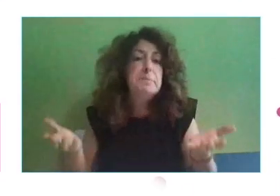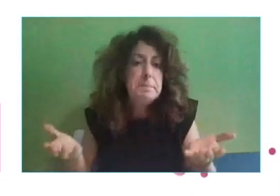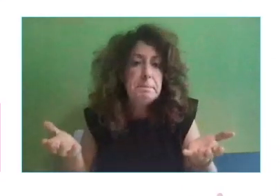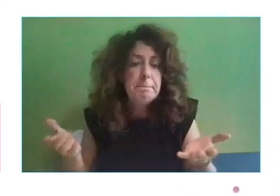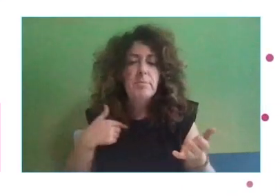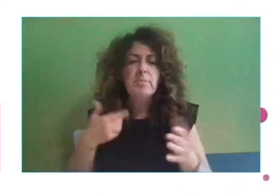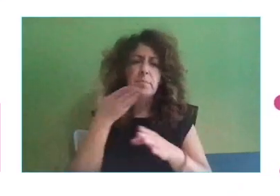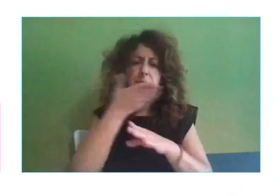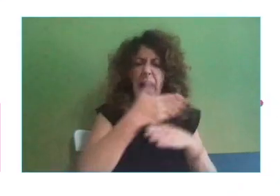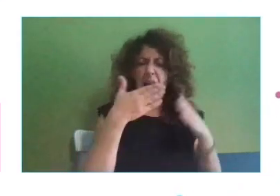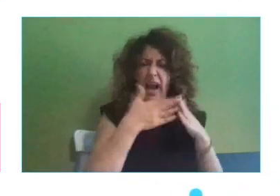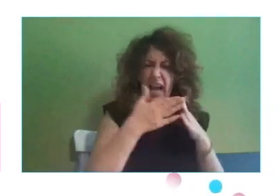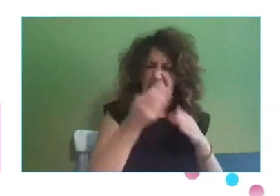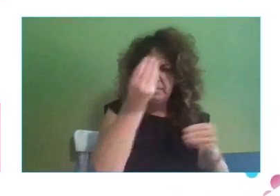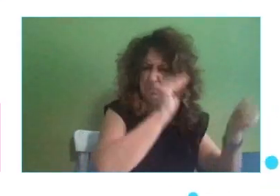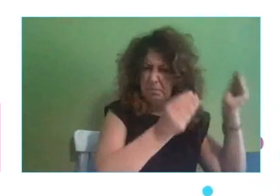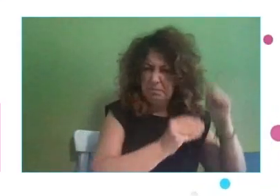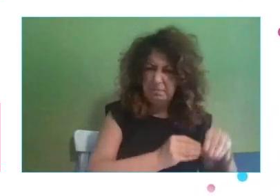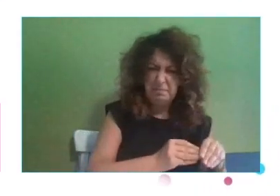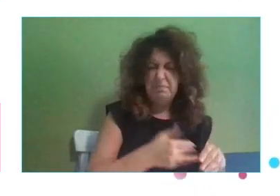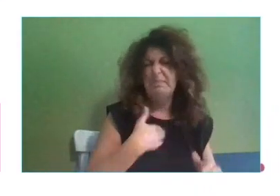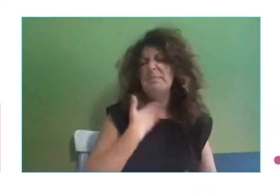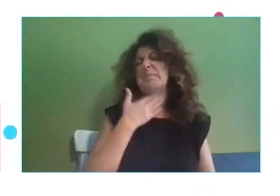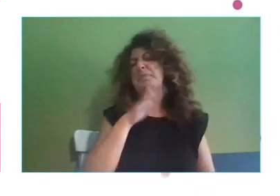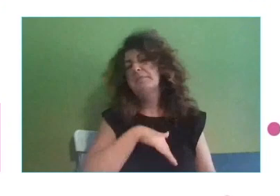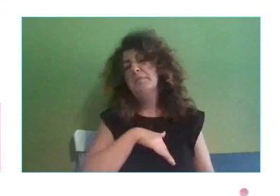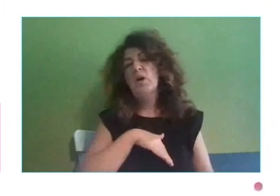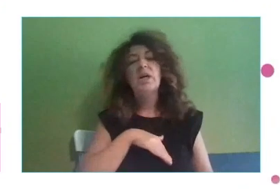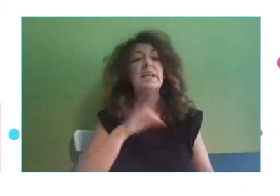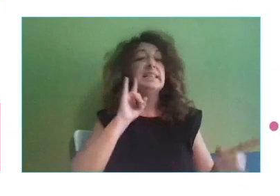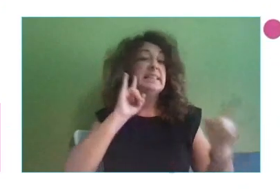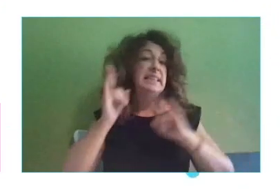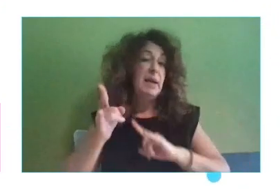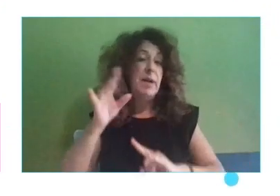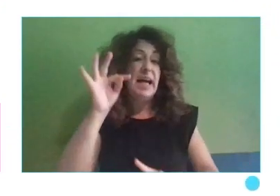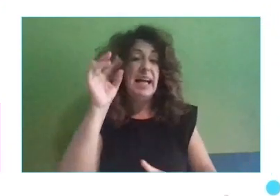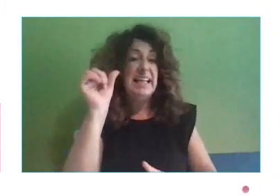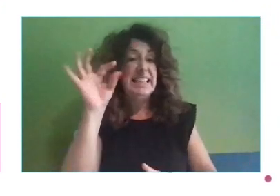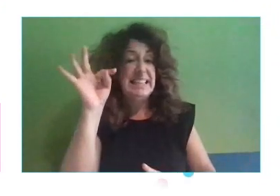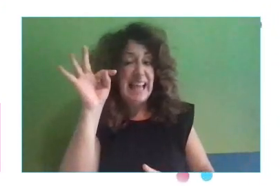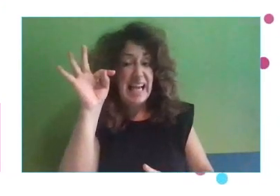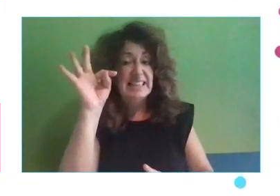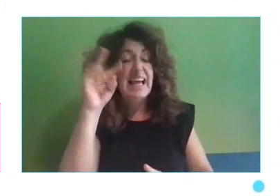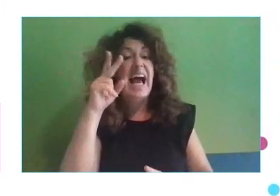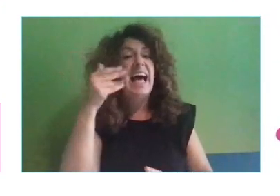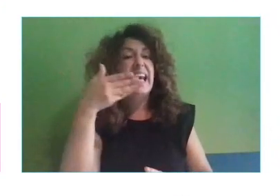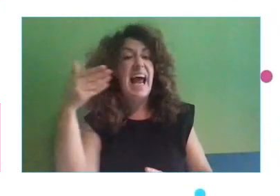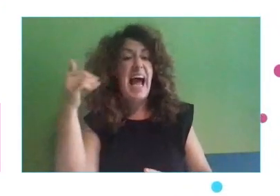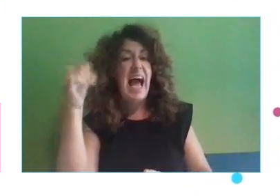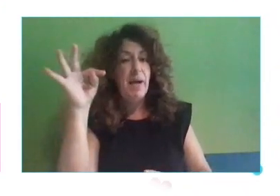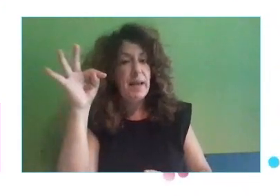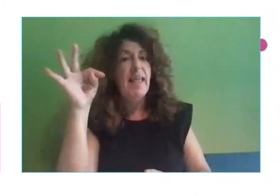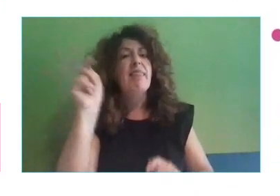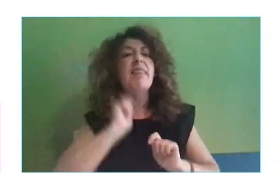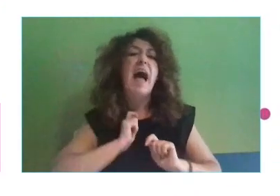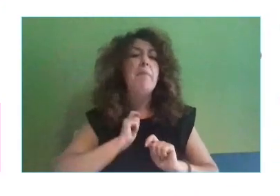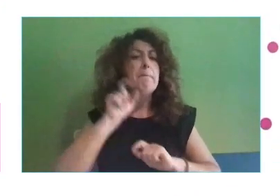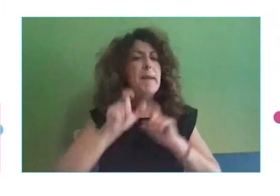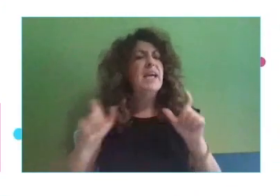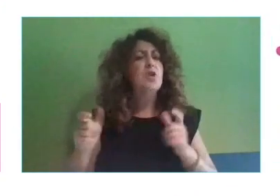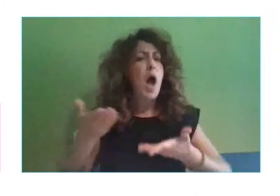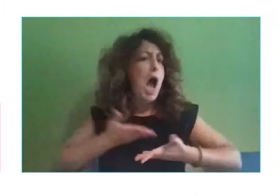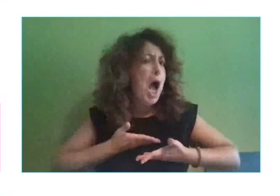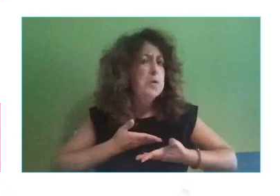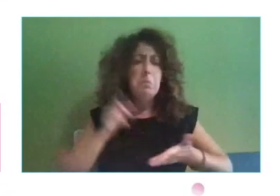montarlo. Y como eso da mucha pereza, TaskRabbit lo integra dentro de la cadena de valor y te permite encontrar a gente que rápidamente y fácilmente, y con un